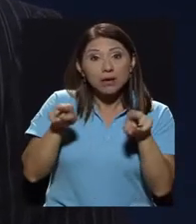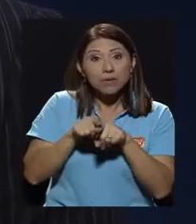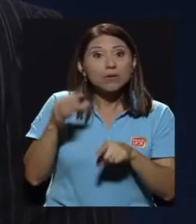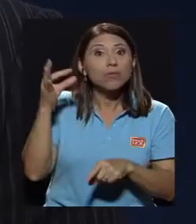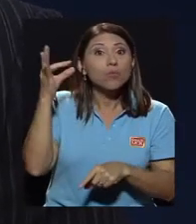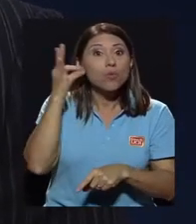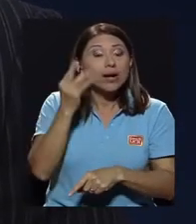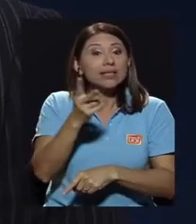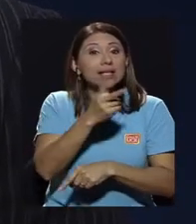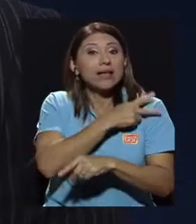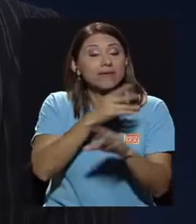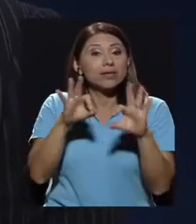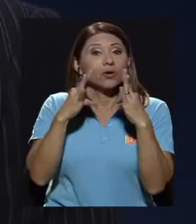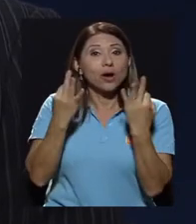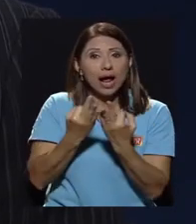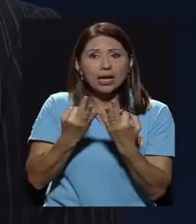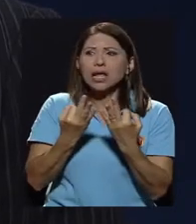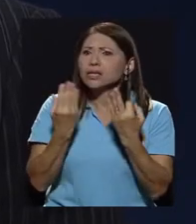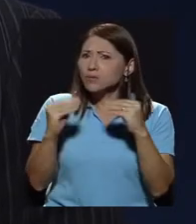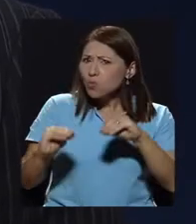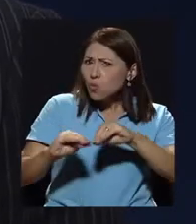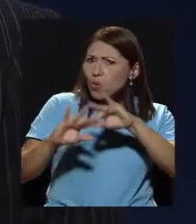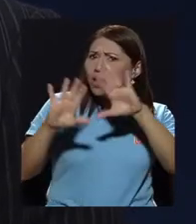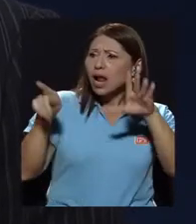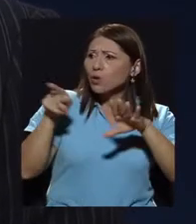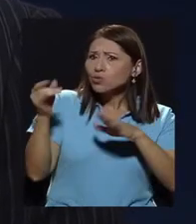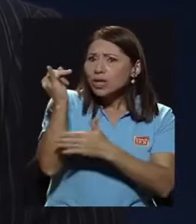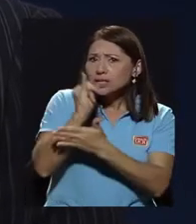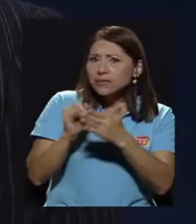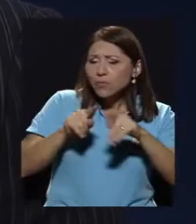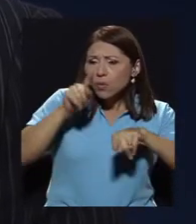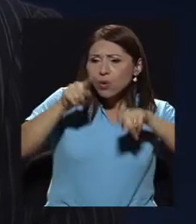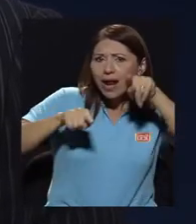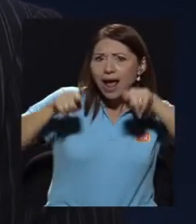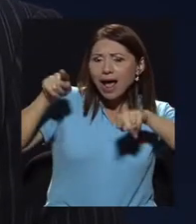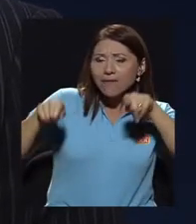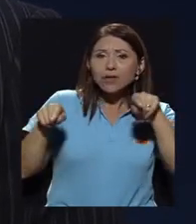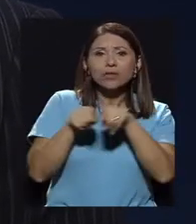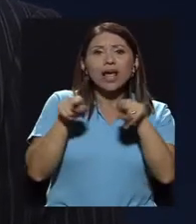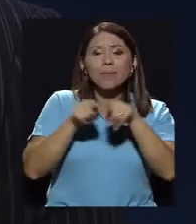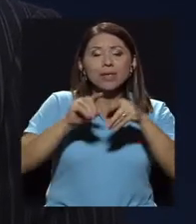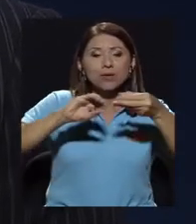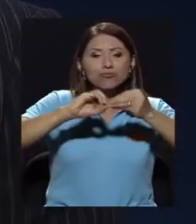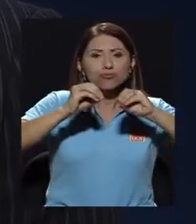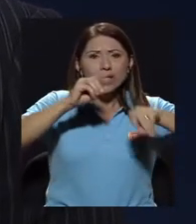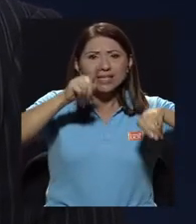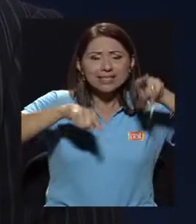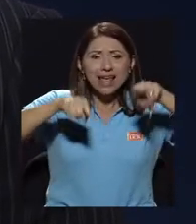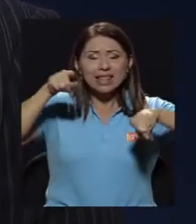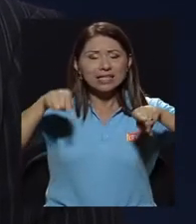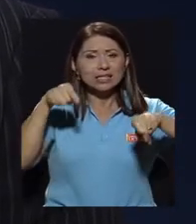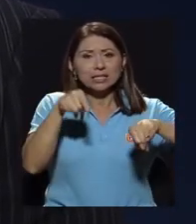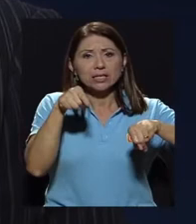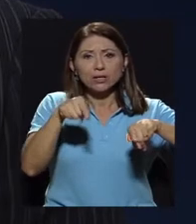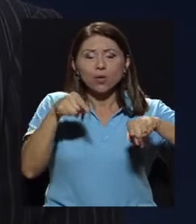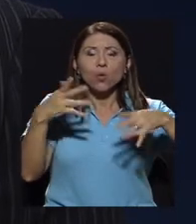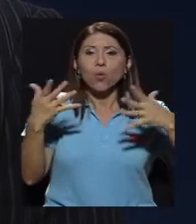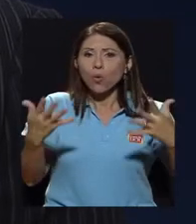las mujeres de hogar es muy claro en un gráfico que ustedes destacan, igual que en un dato estadístico que es muy, muy